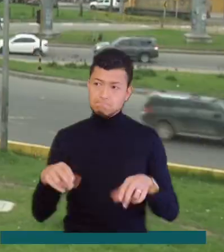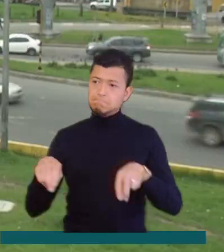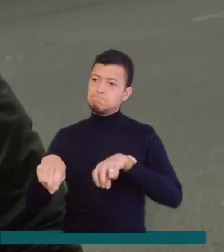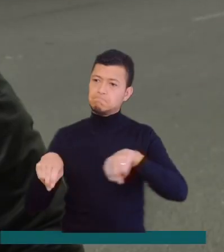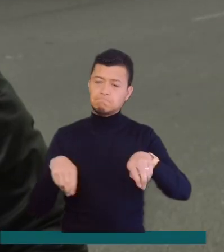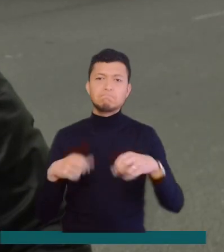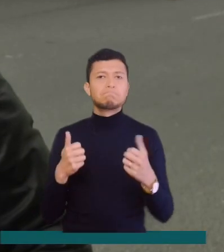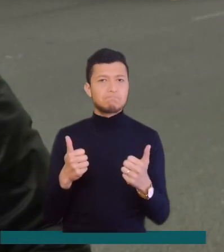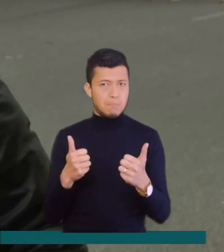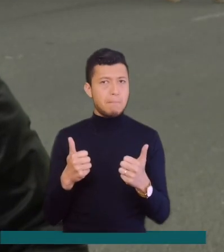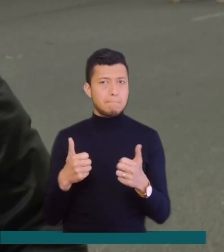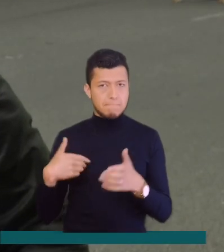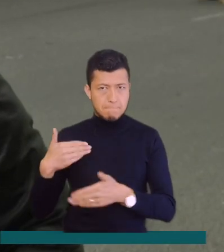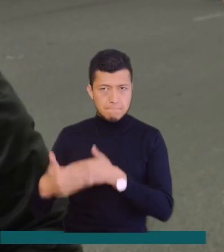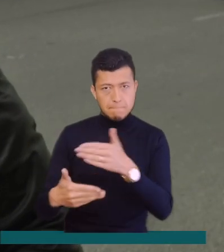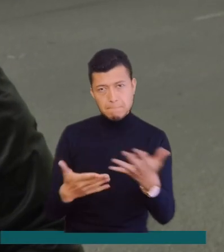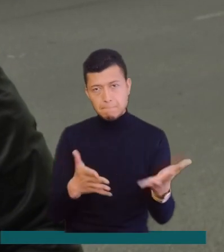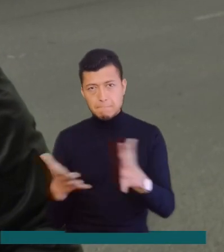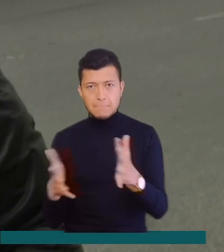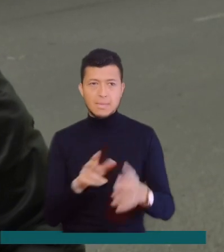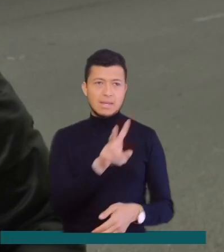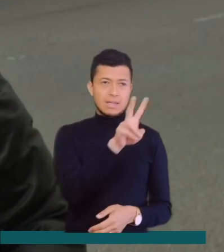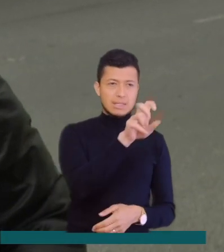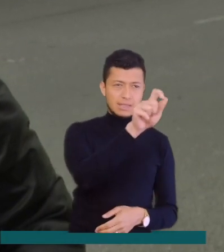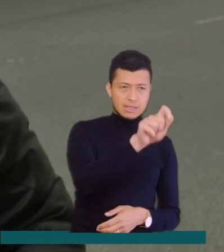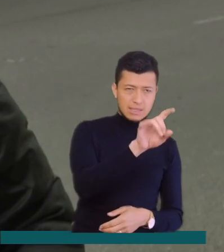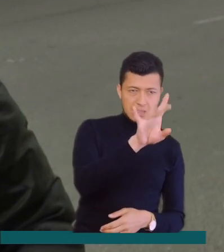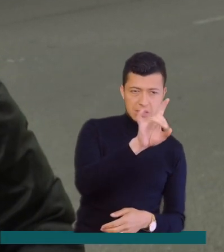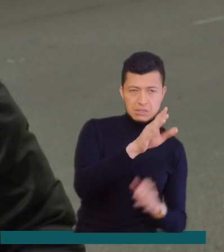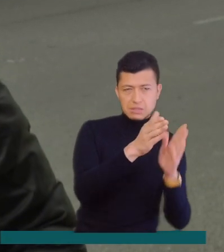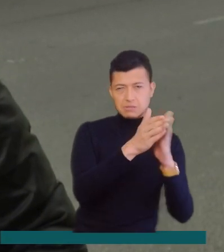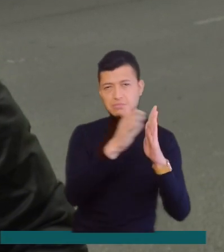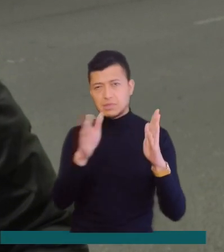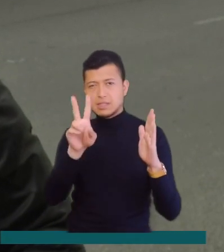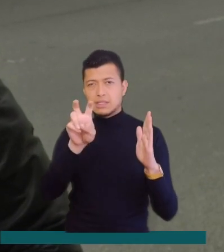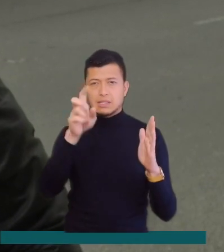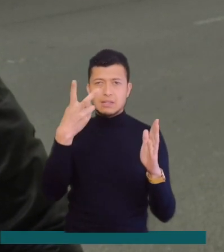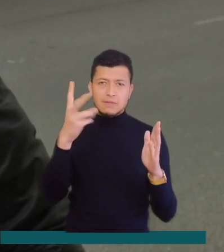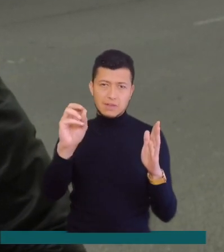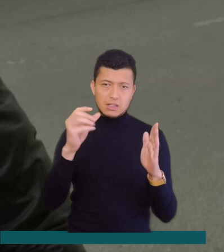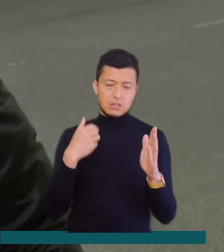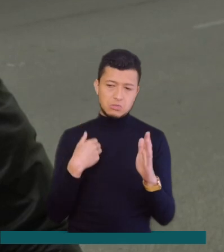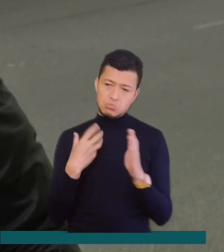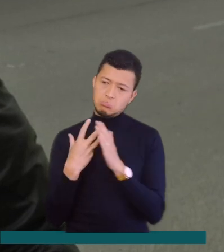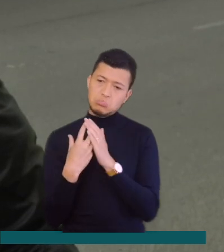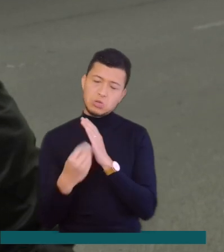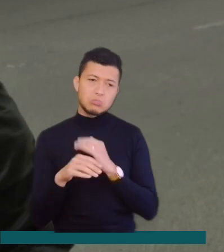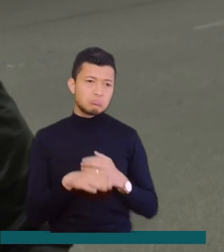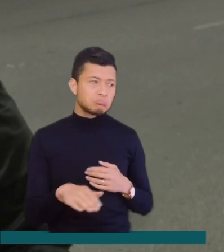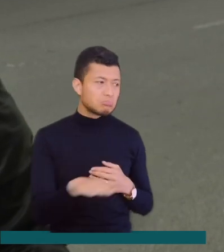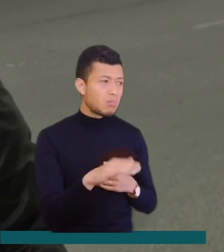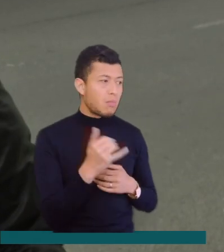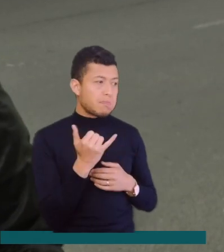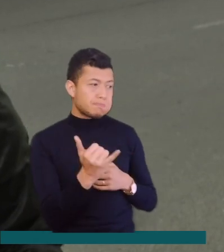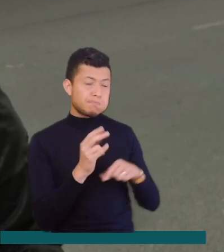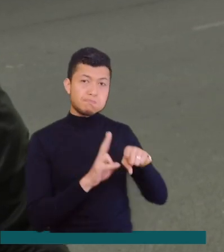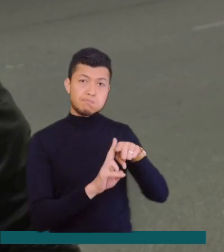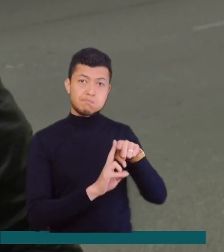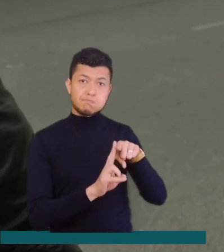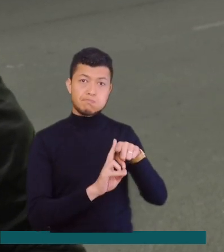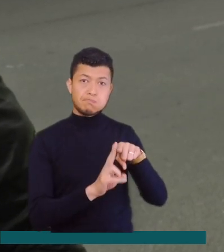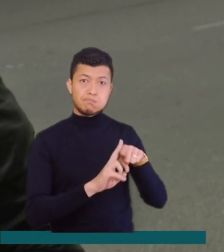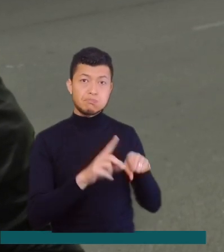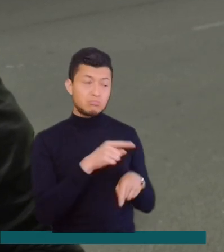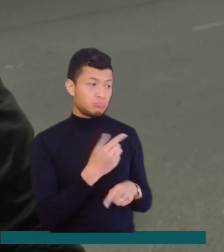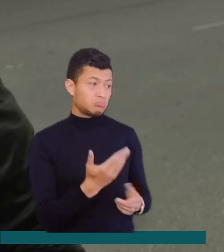me ha ido bien. Más o menos entre 7 y cuarto, 7 y 20, más o menos estoy saliendo. Entonces, por lo menos yo salgo y el alimentador por lo menos